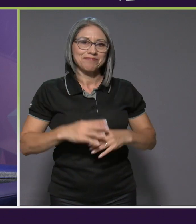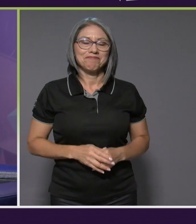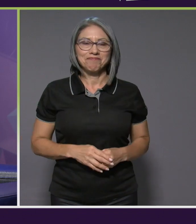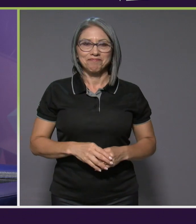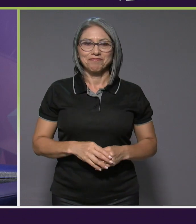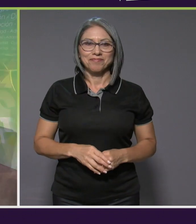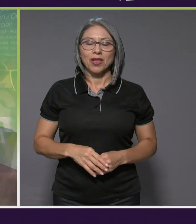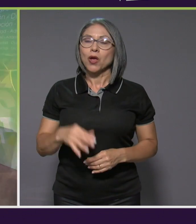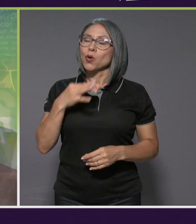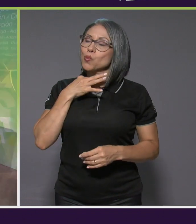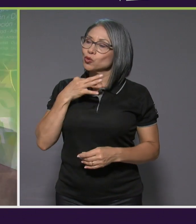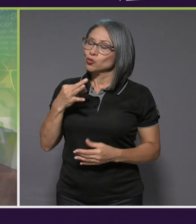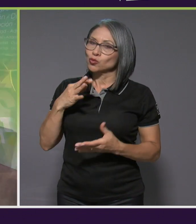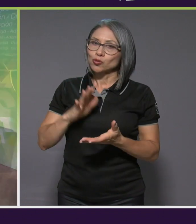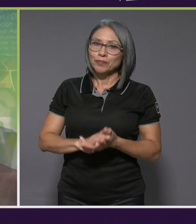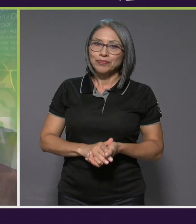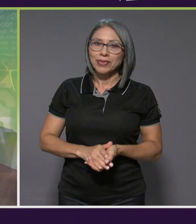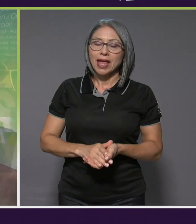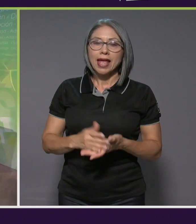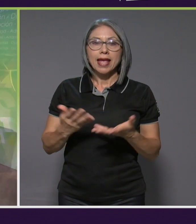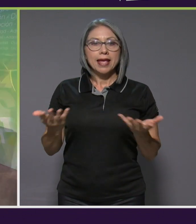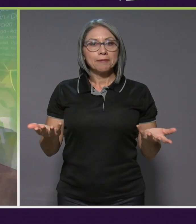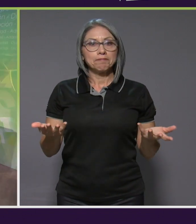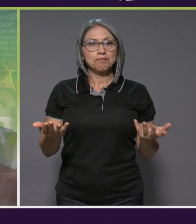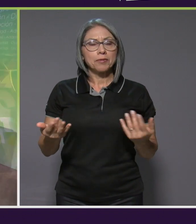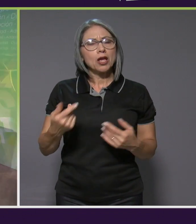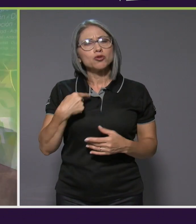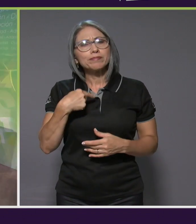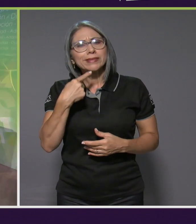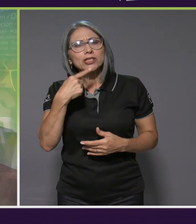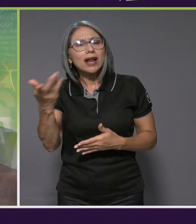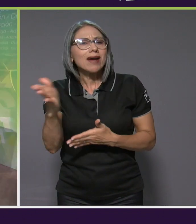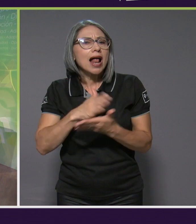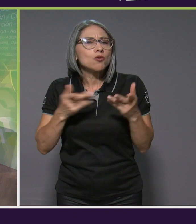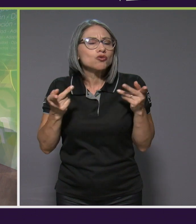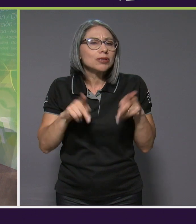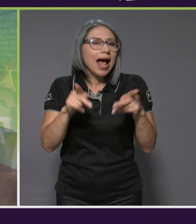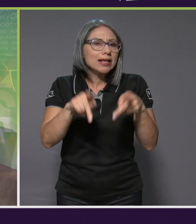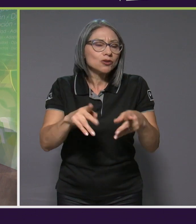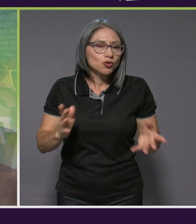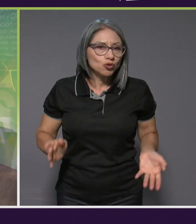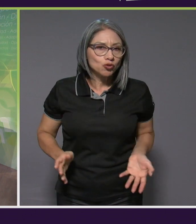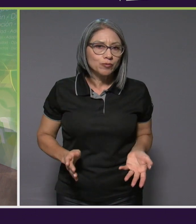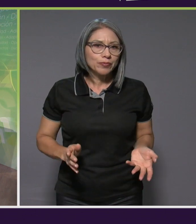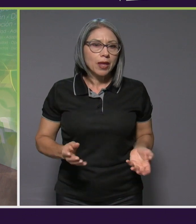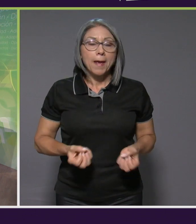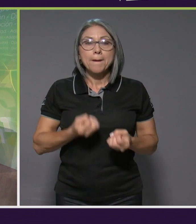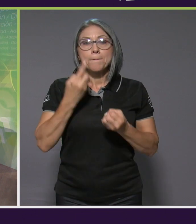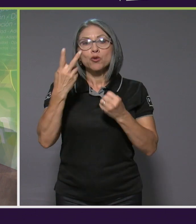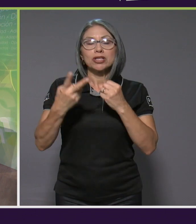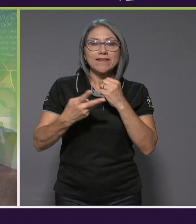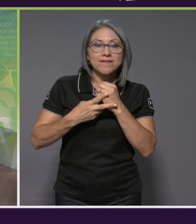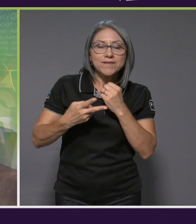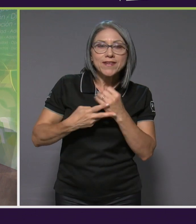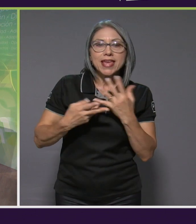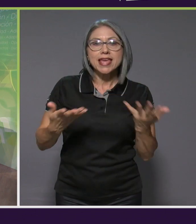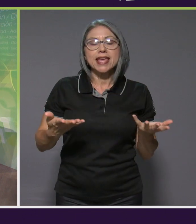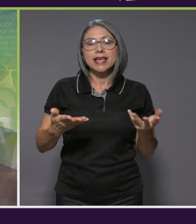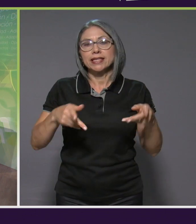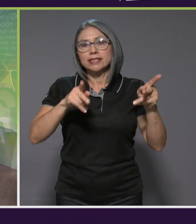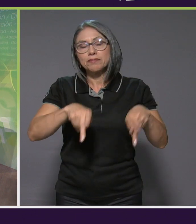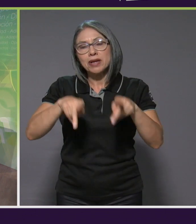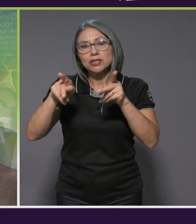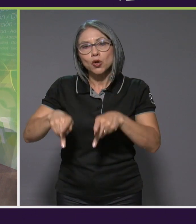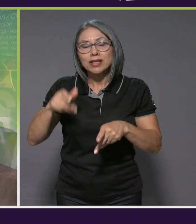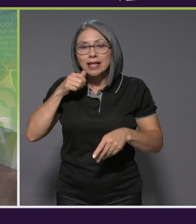Con mucho gusto Cindy, bueno, mencionaba como algunos casos, ¿verdad? Y muchas veces cuando las personas